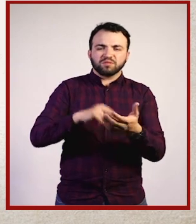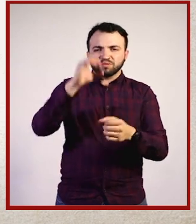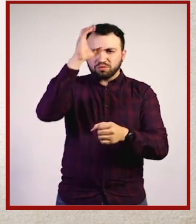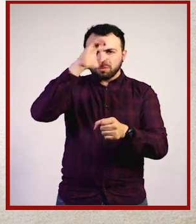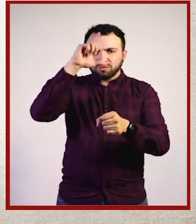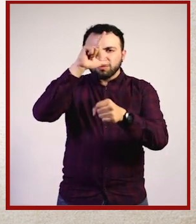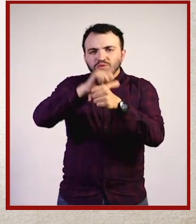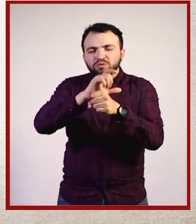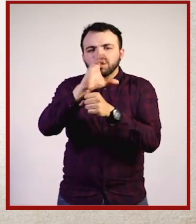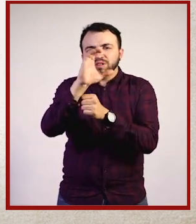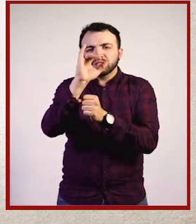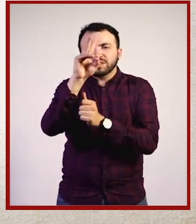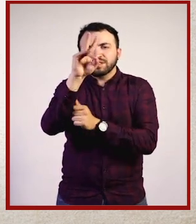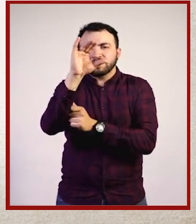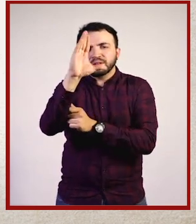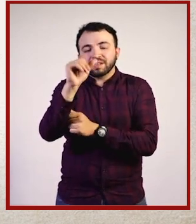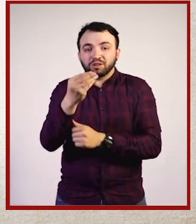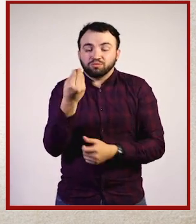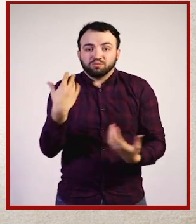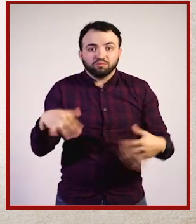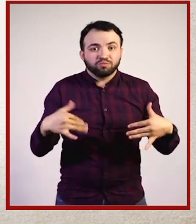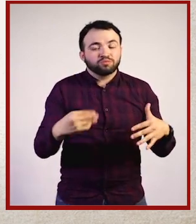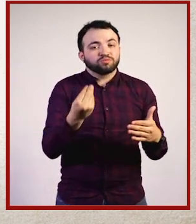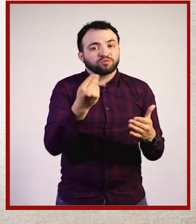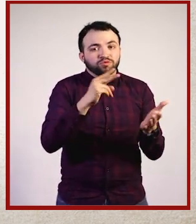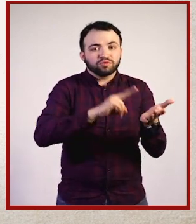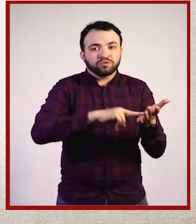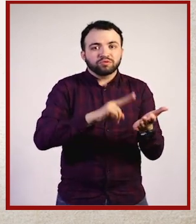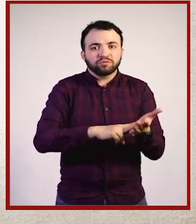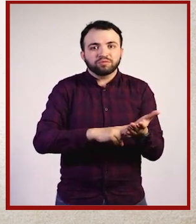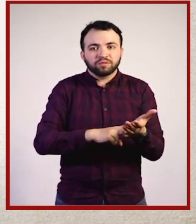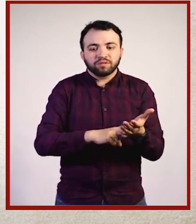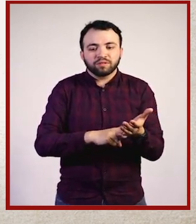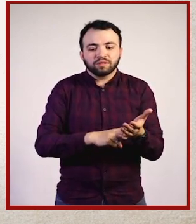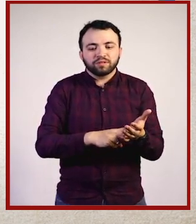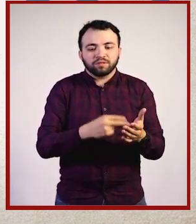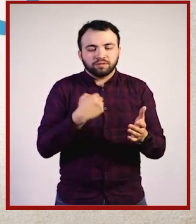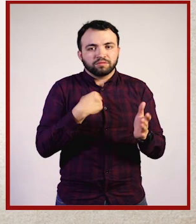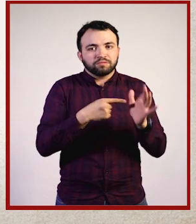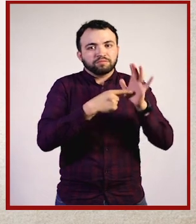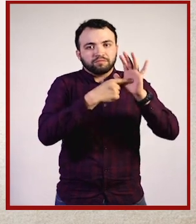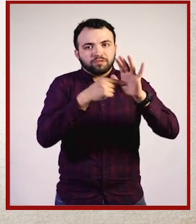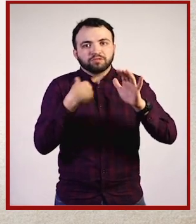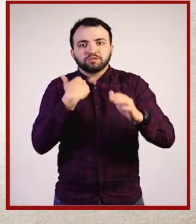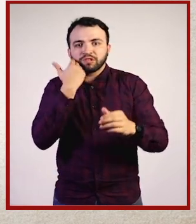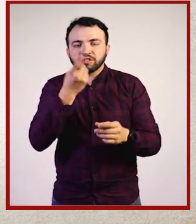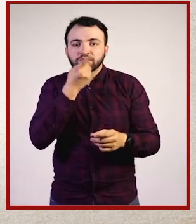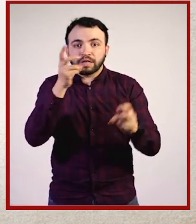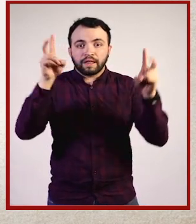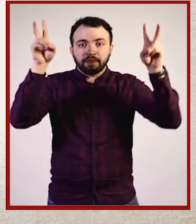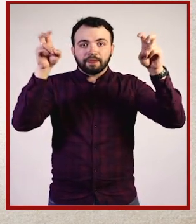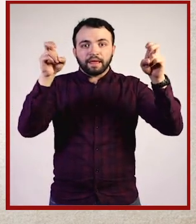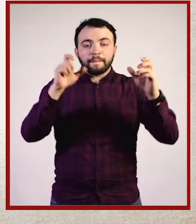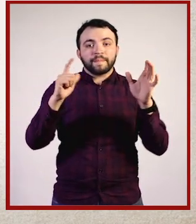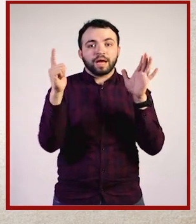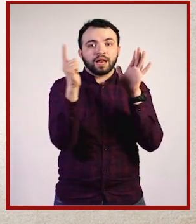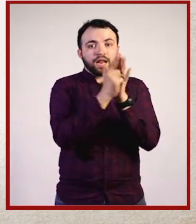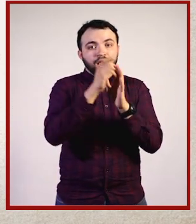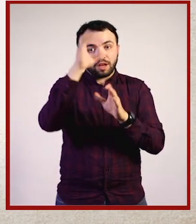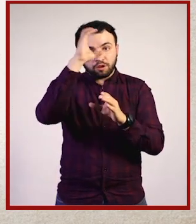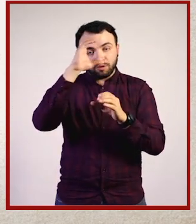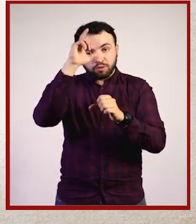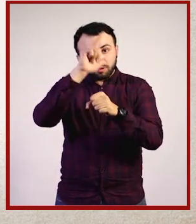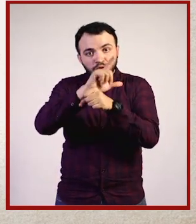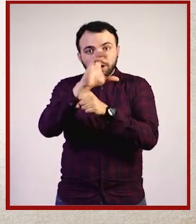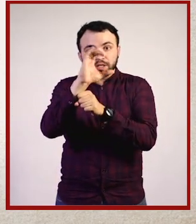muchos valores, específicamente, y me atrevo a abordar ahorita el tema de la ley de cultura cívica en la Ciudad de